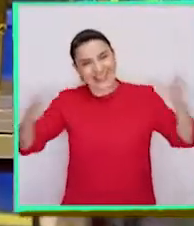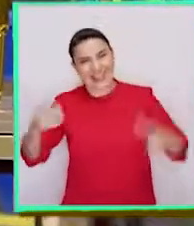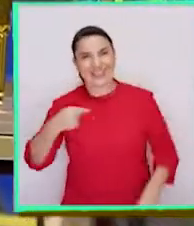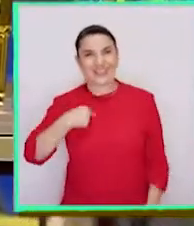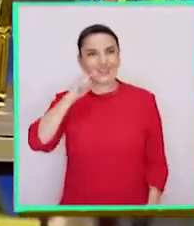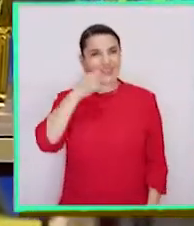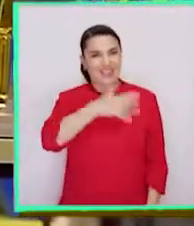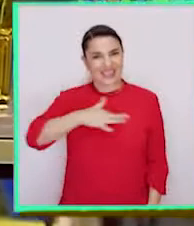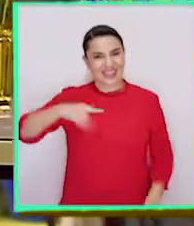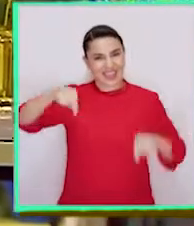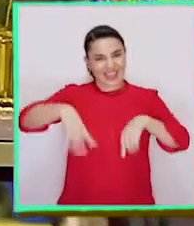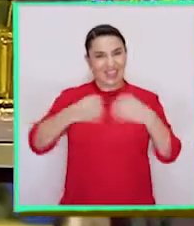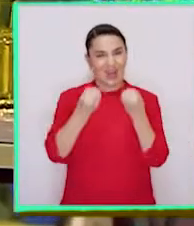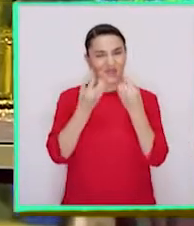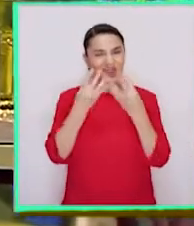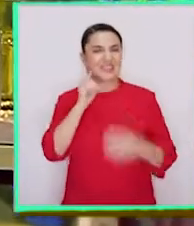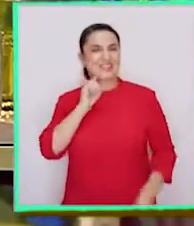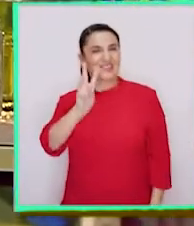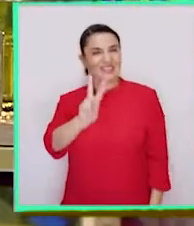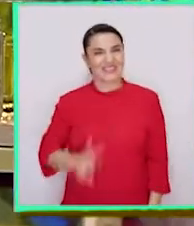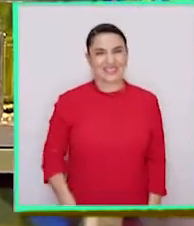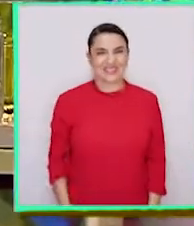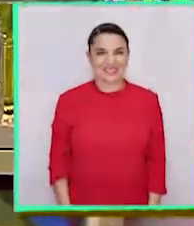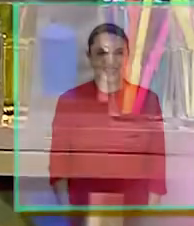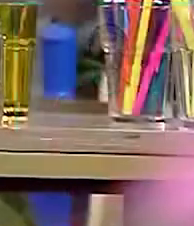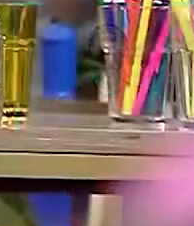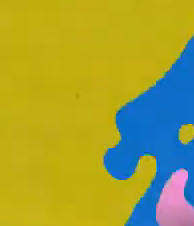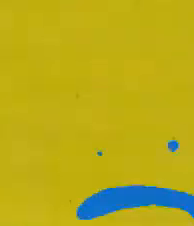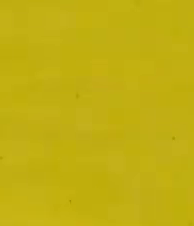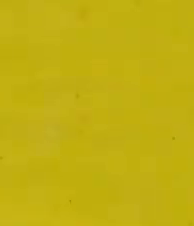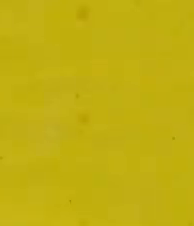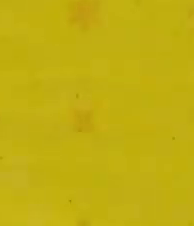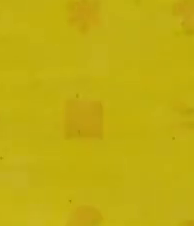grande! Soy Trini y esto es Aprendo TV.